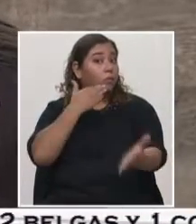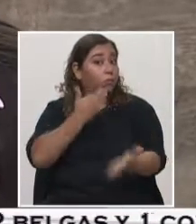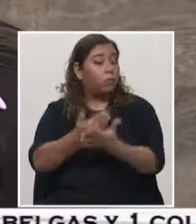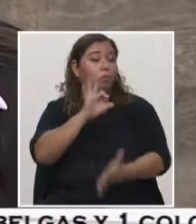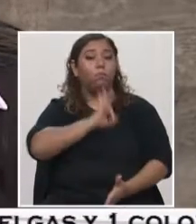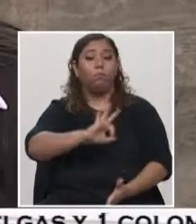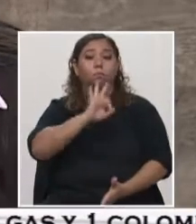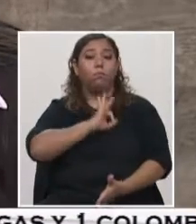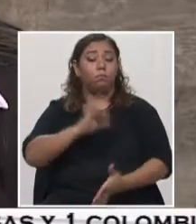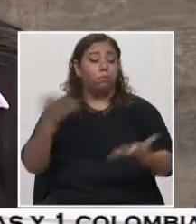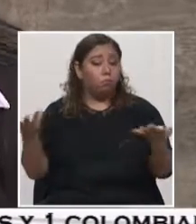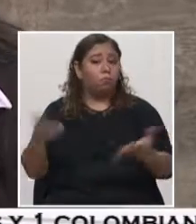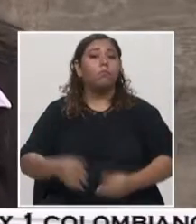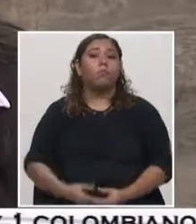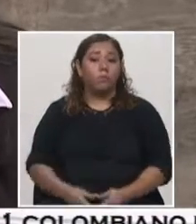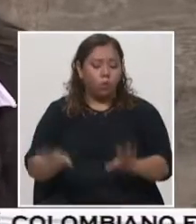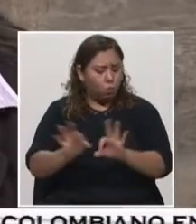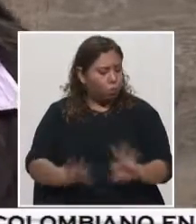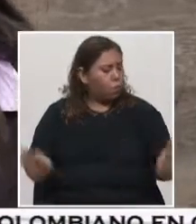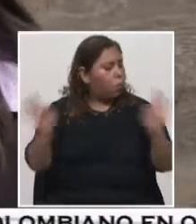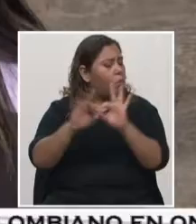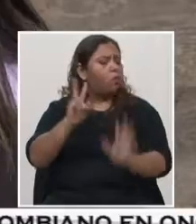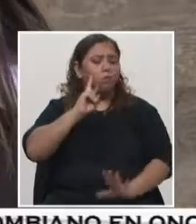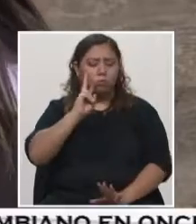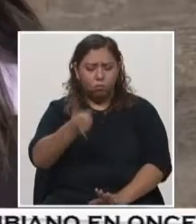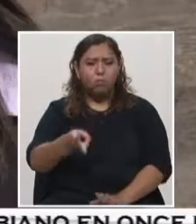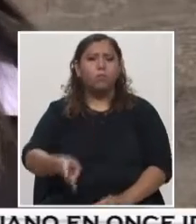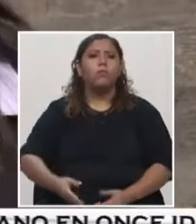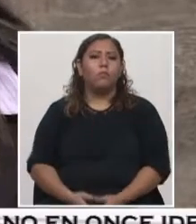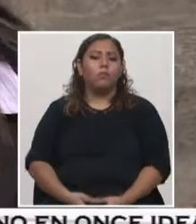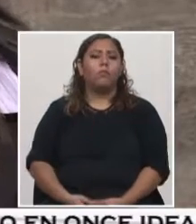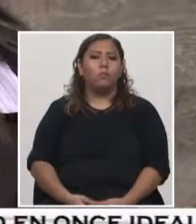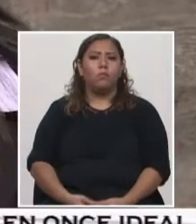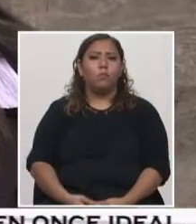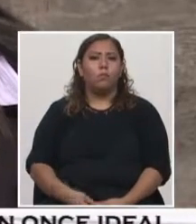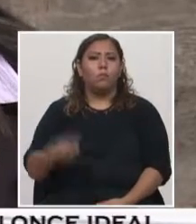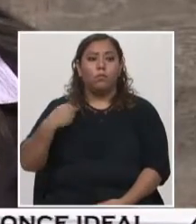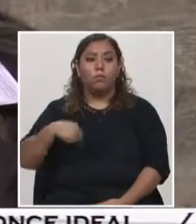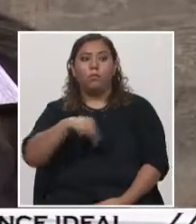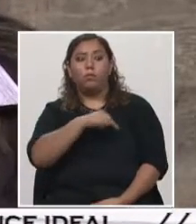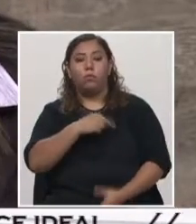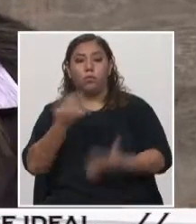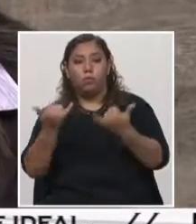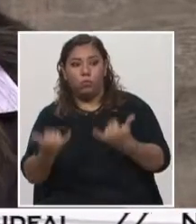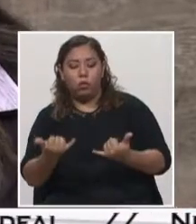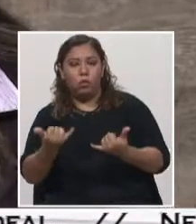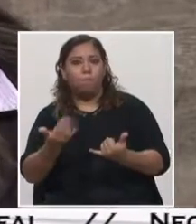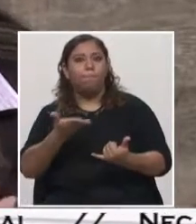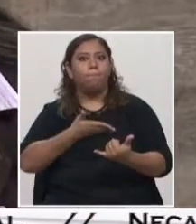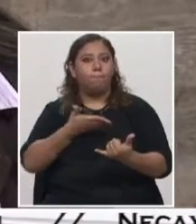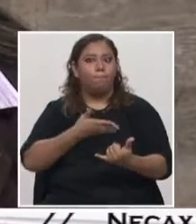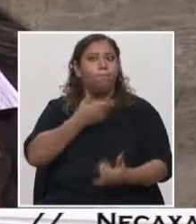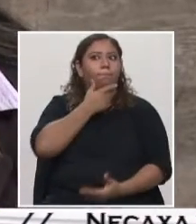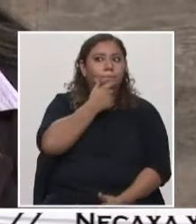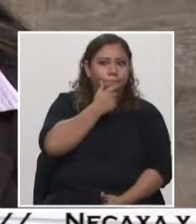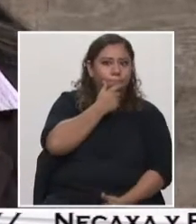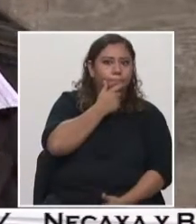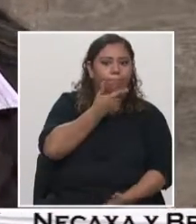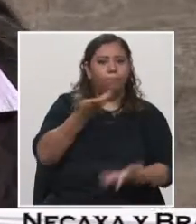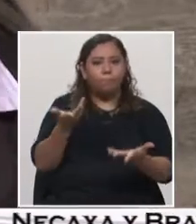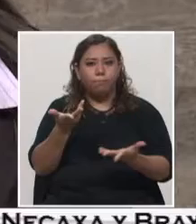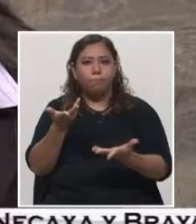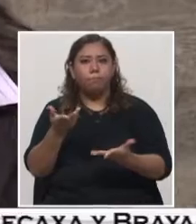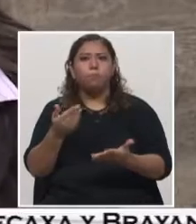mucha necesidad en el país. Entonces en eso estamos nosotros queriendo pues abrir brecha, ¿verdad?